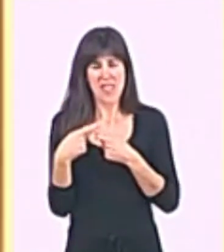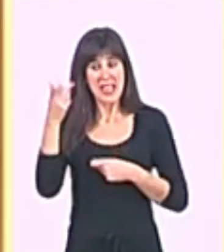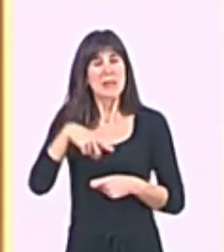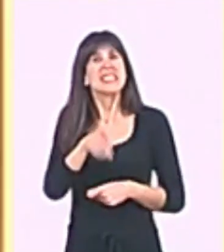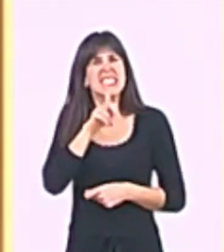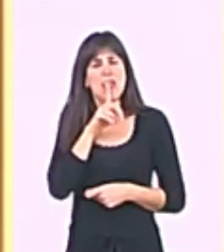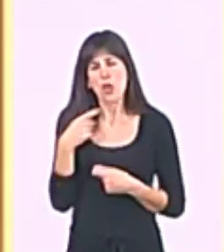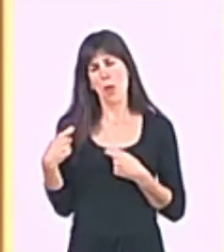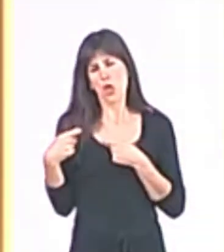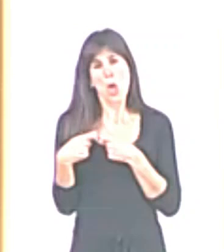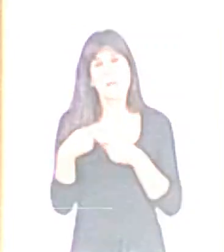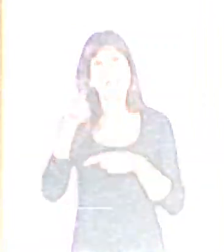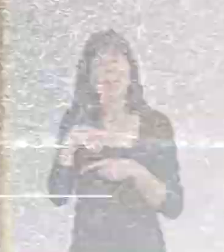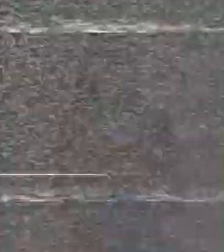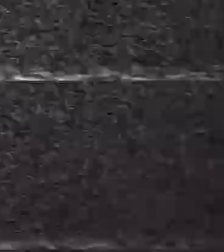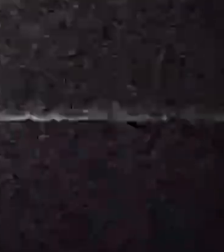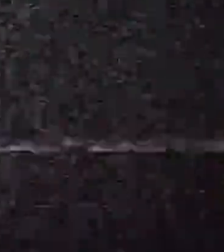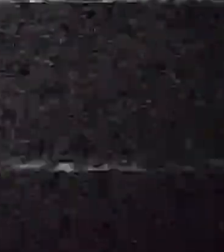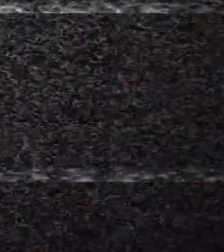silencio cómplice del señor Feijo.